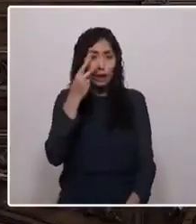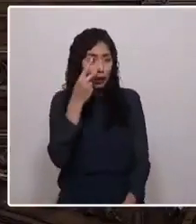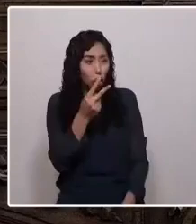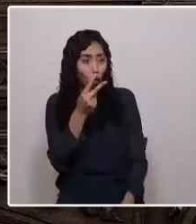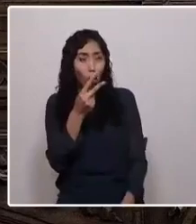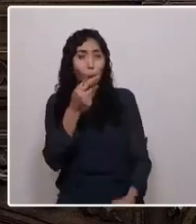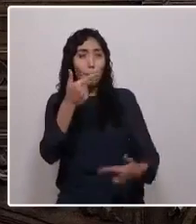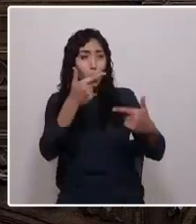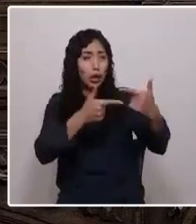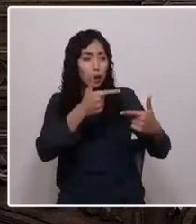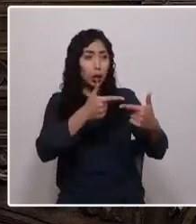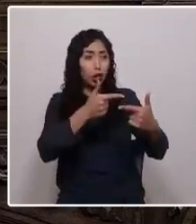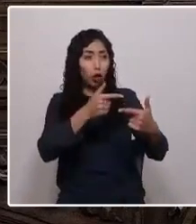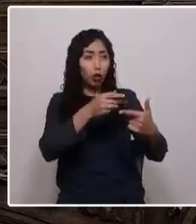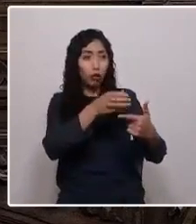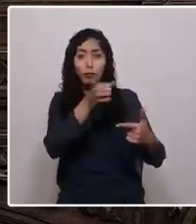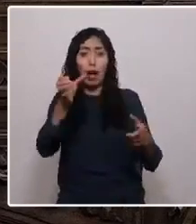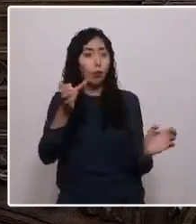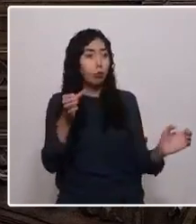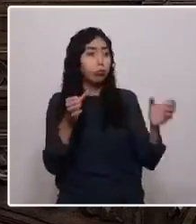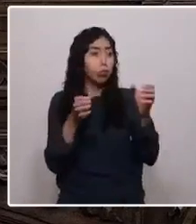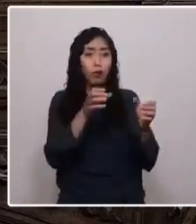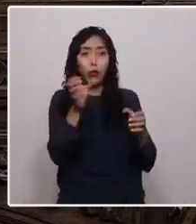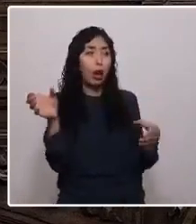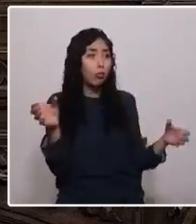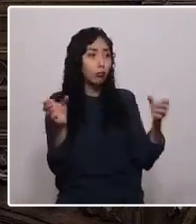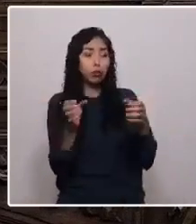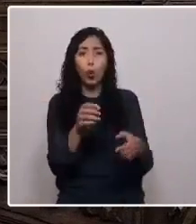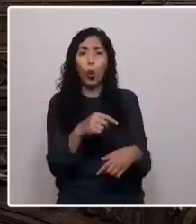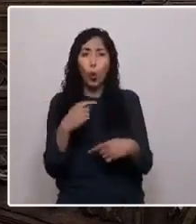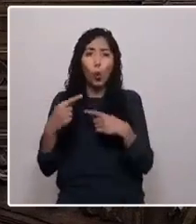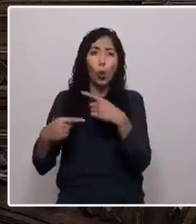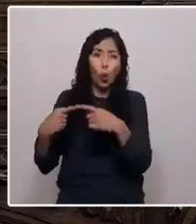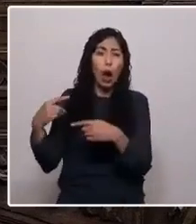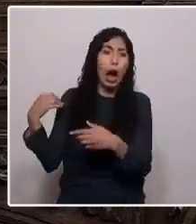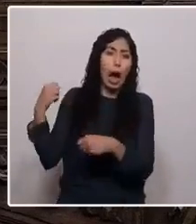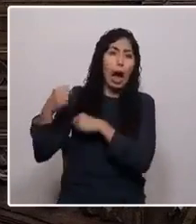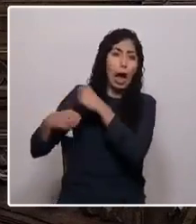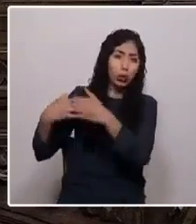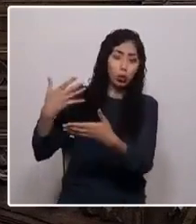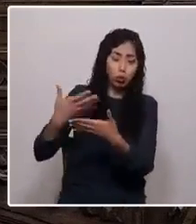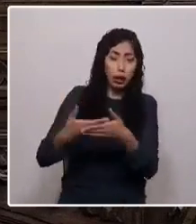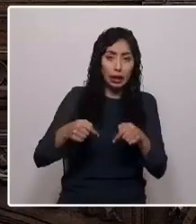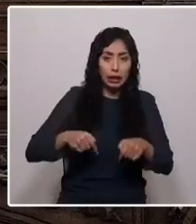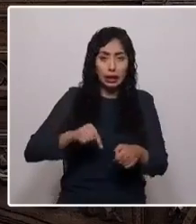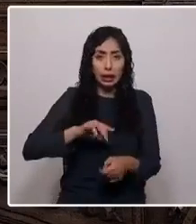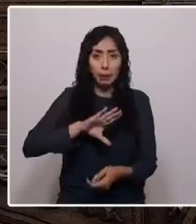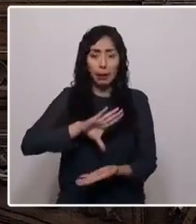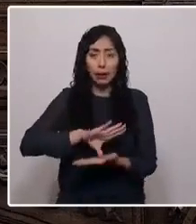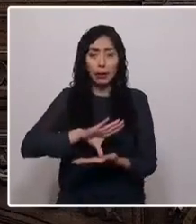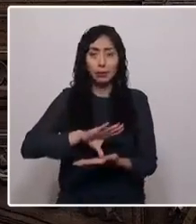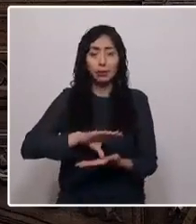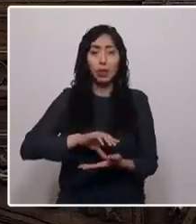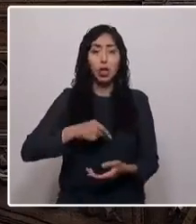en nuestro país. Más que un discurso, lo que voy a hacer va a ser una reflexión.